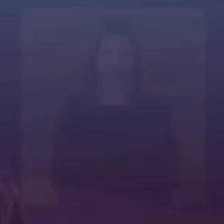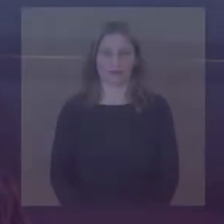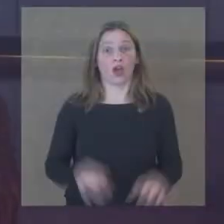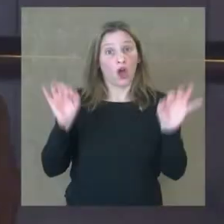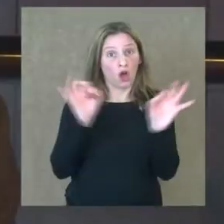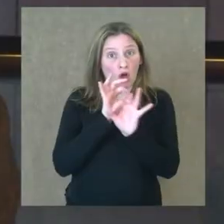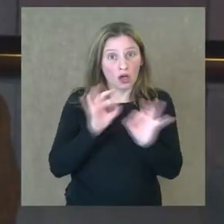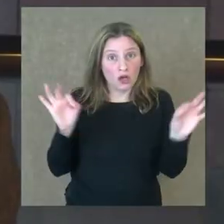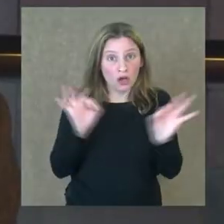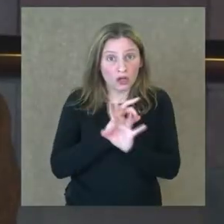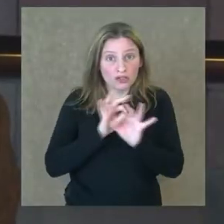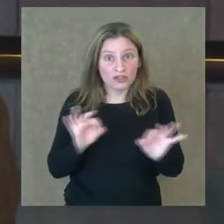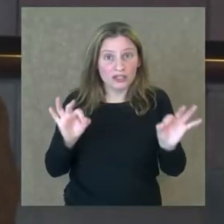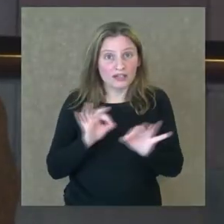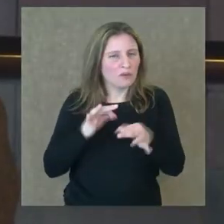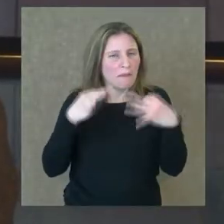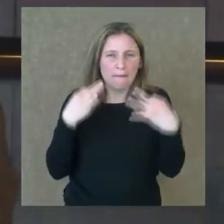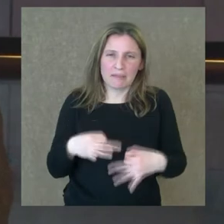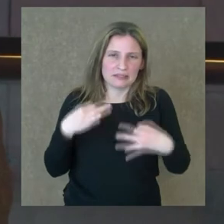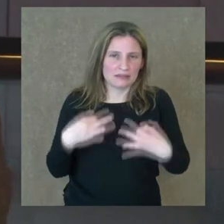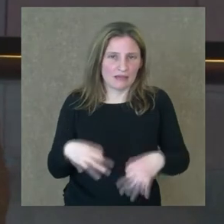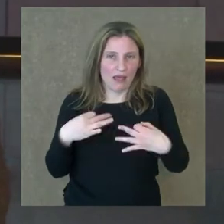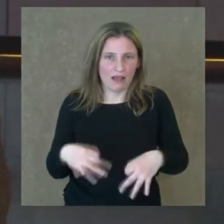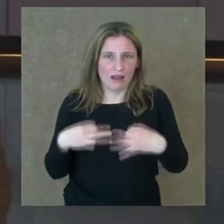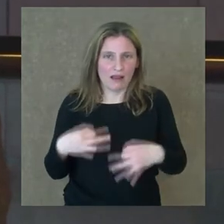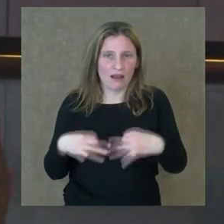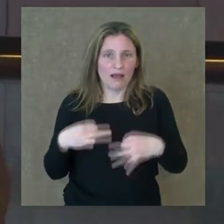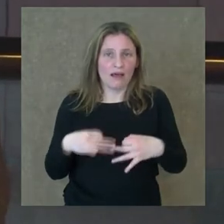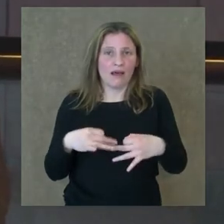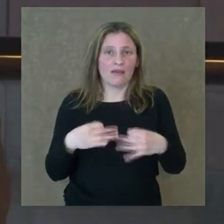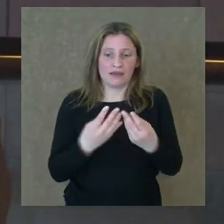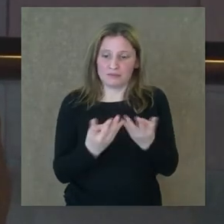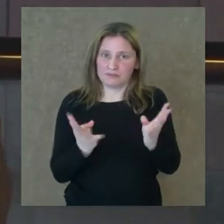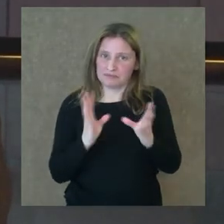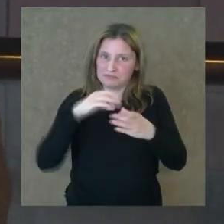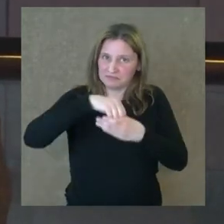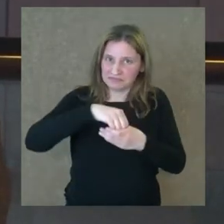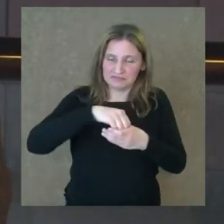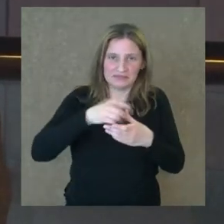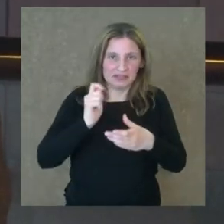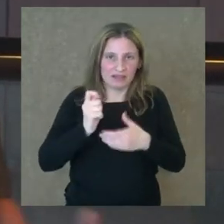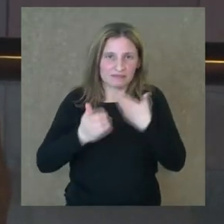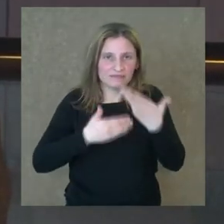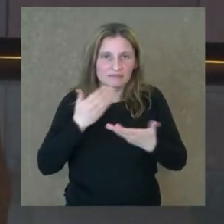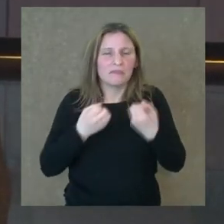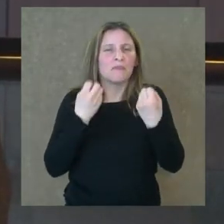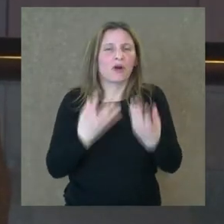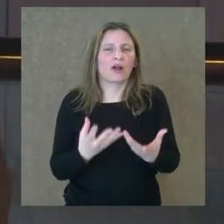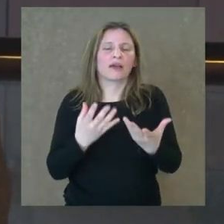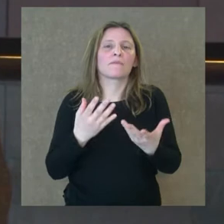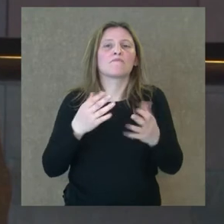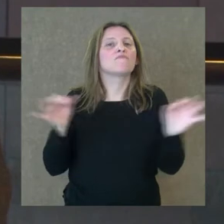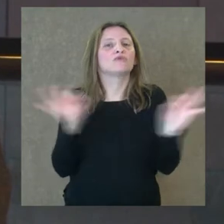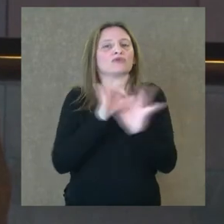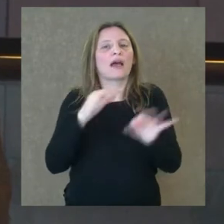Un concierto muy especial en la conformación de su repertorio porque está dedicado a la